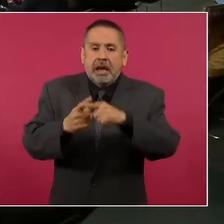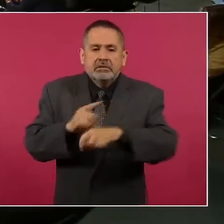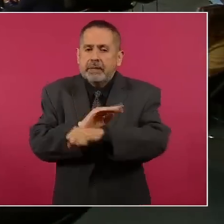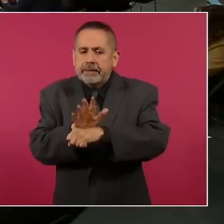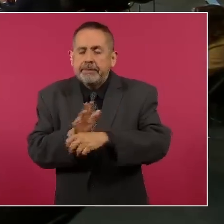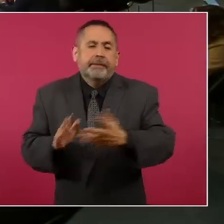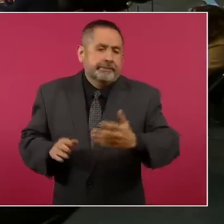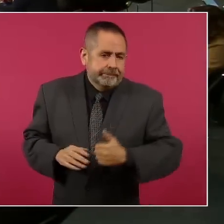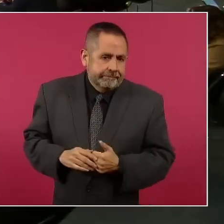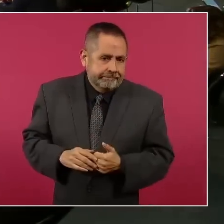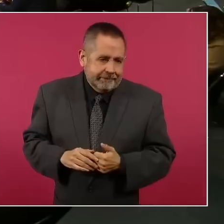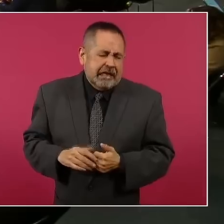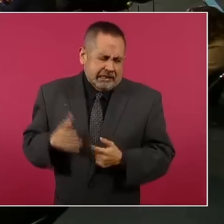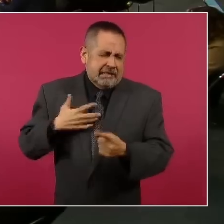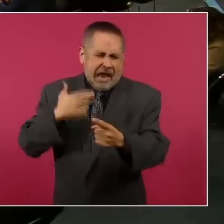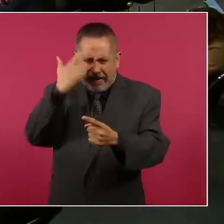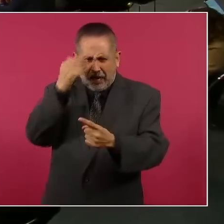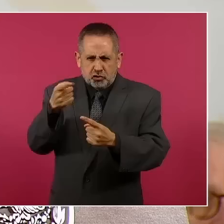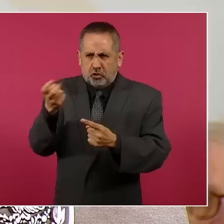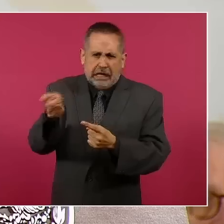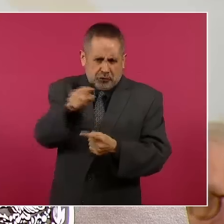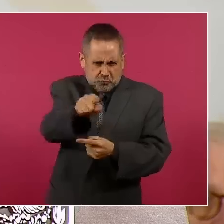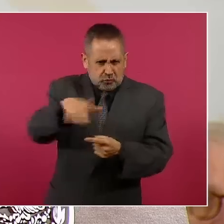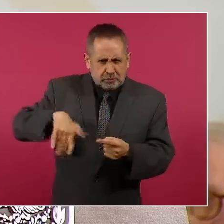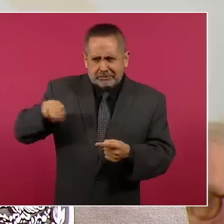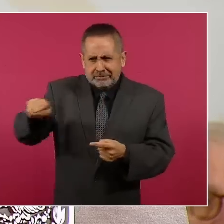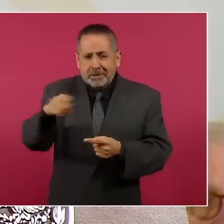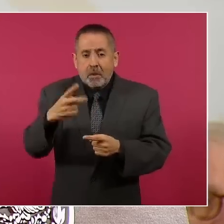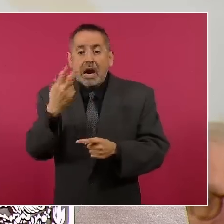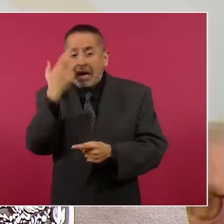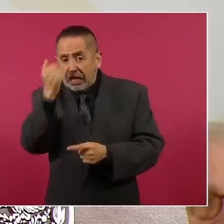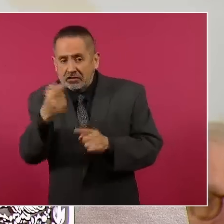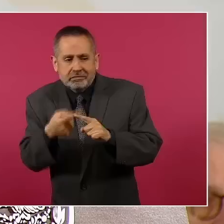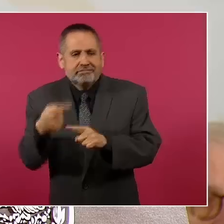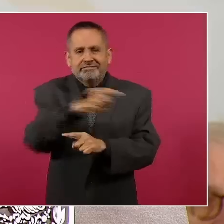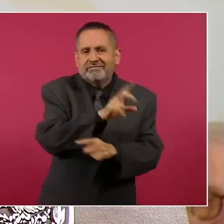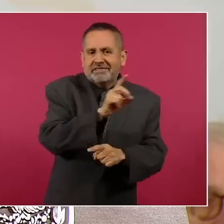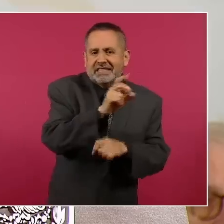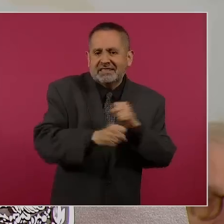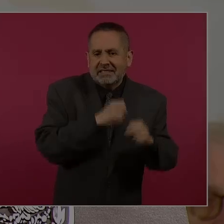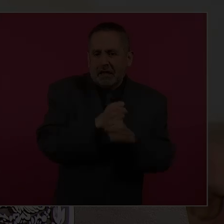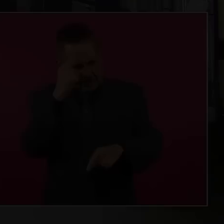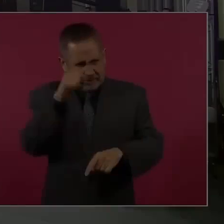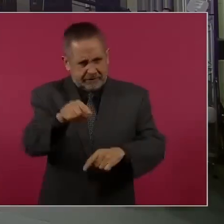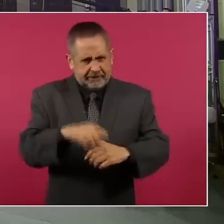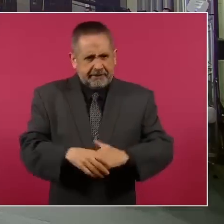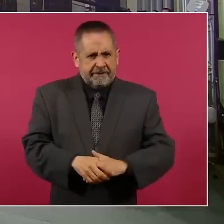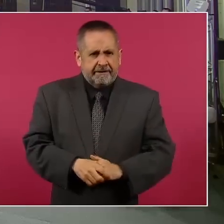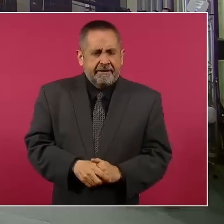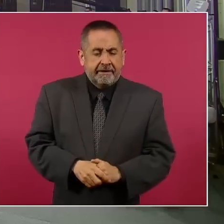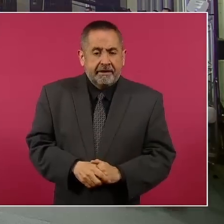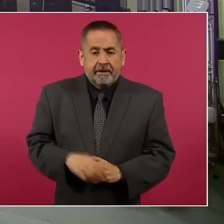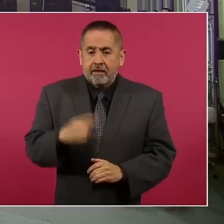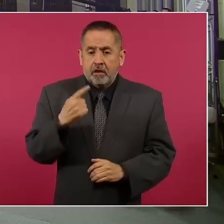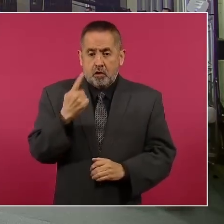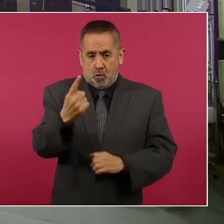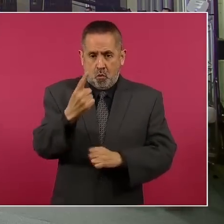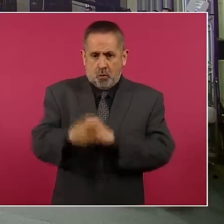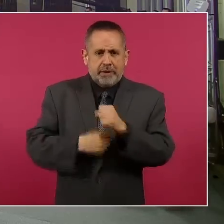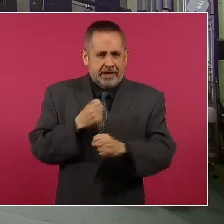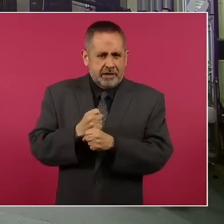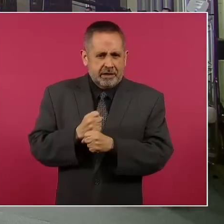Entonces, creo que hay razones que explican esto y acciones que están intentando corregirlo. El año próximo,